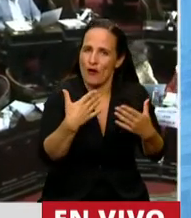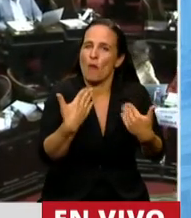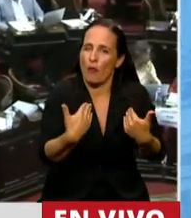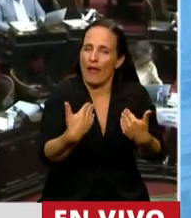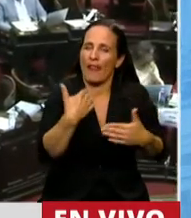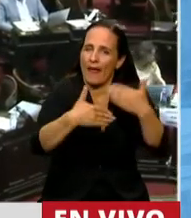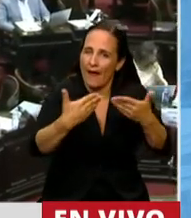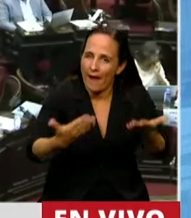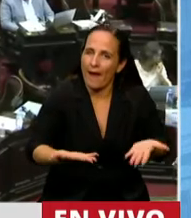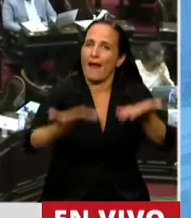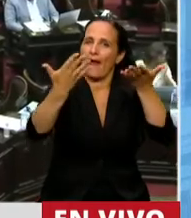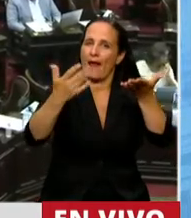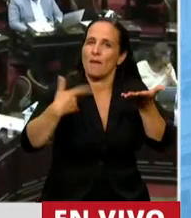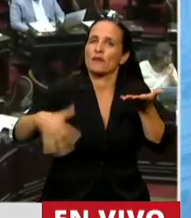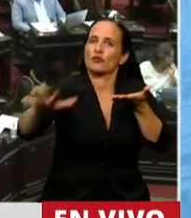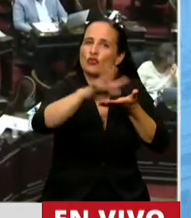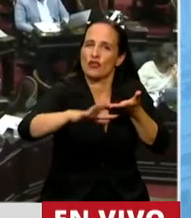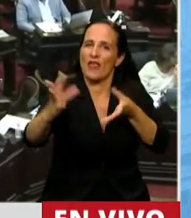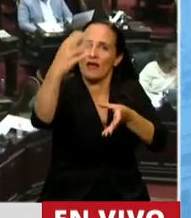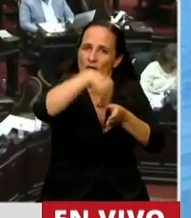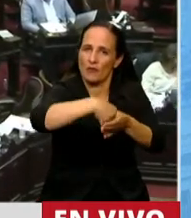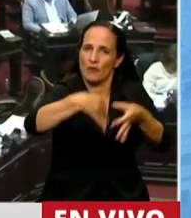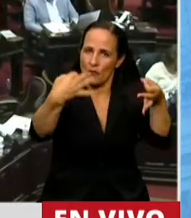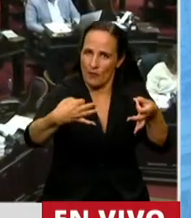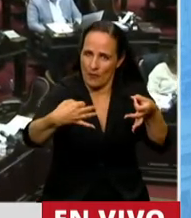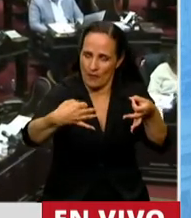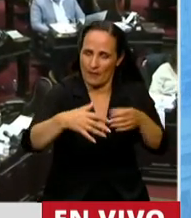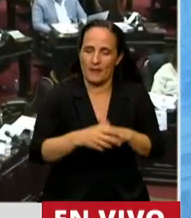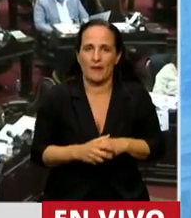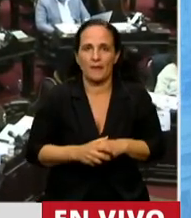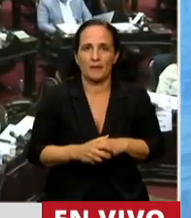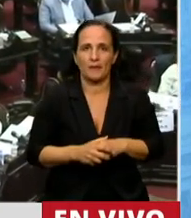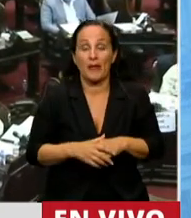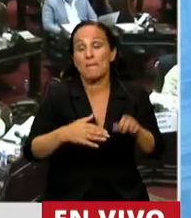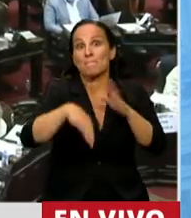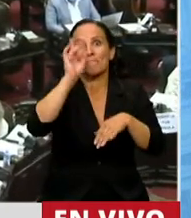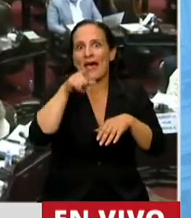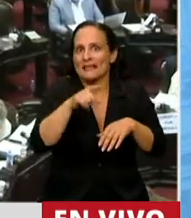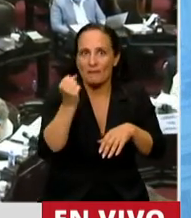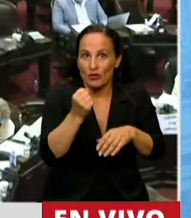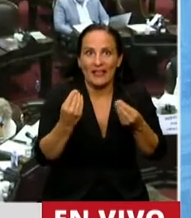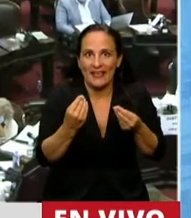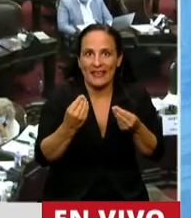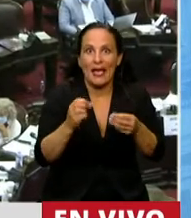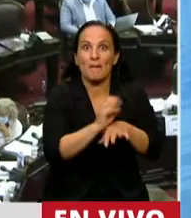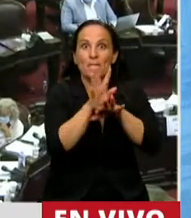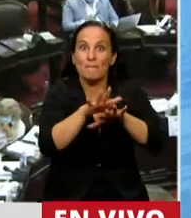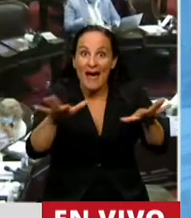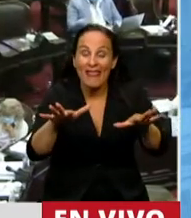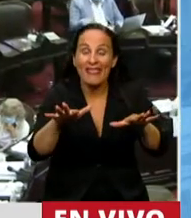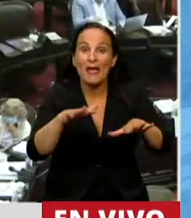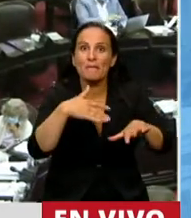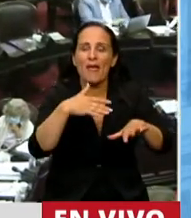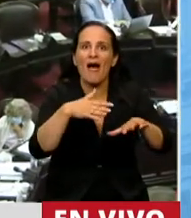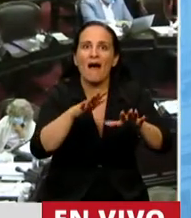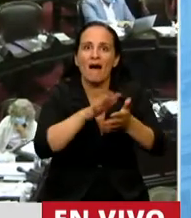con inclusión social, sobre todo una vez que podamos dar por superado los efectos de la pandemia del COVID-19.